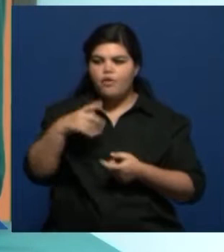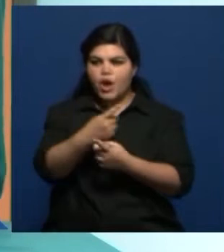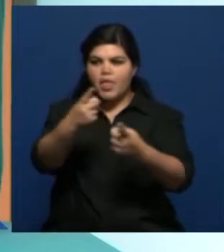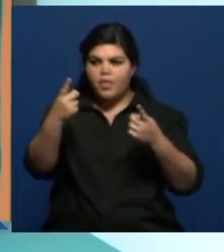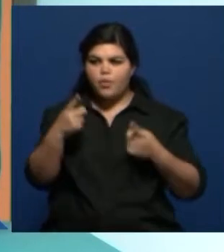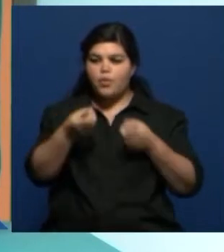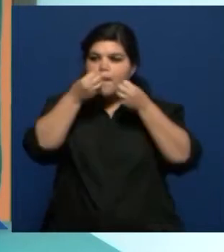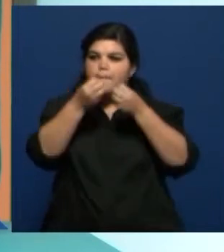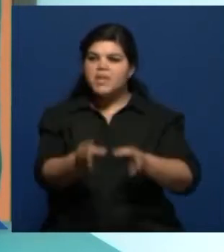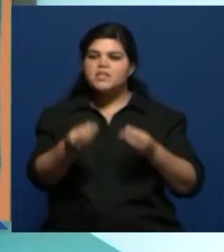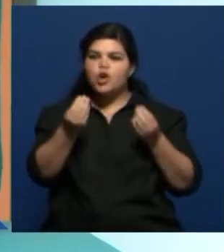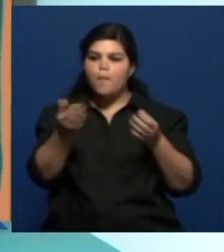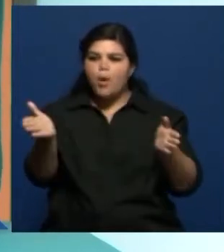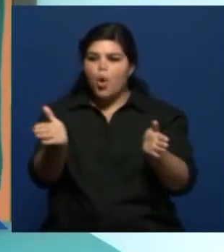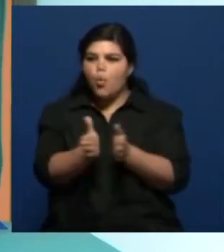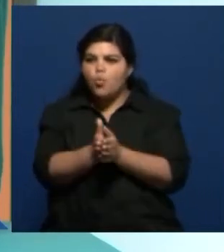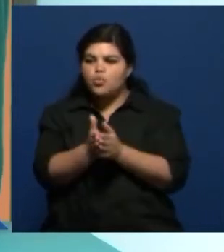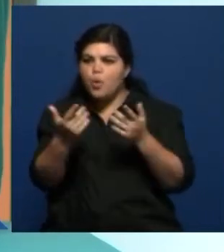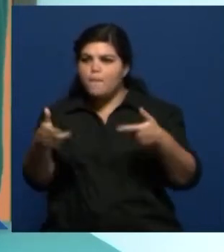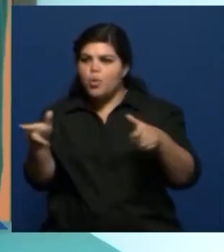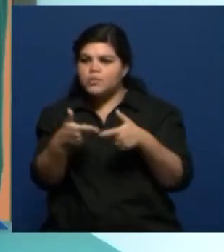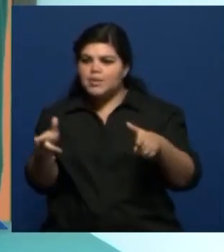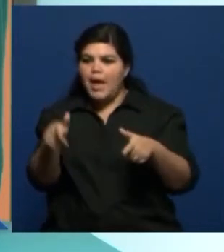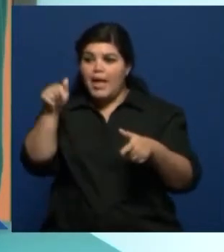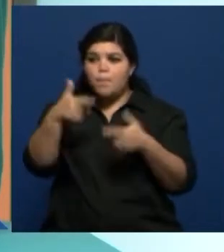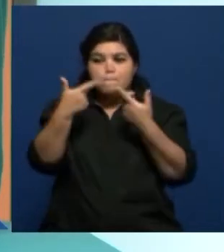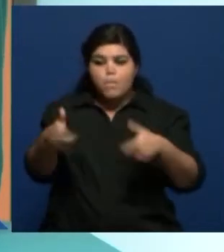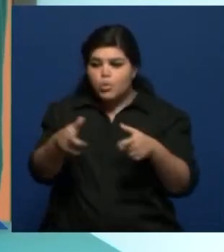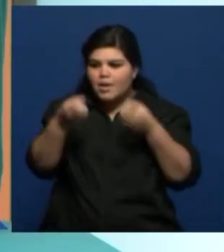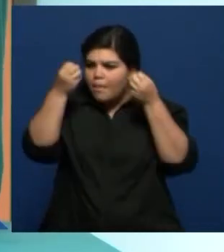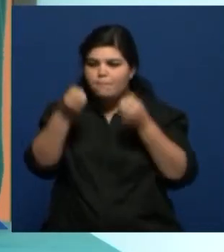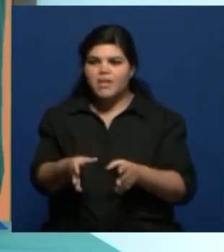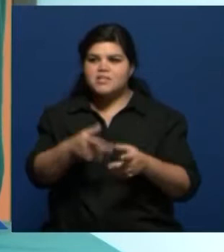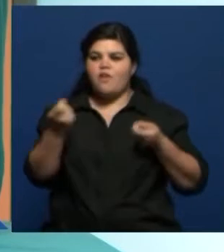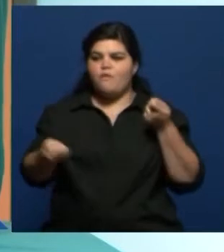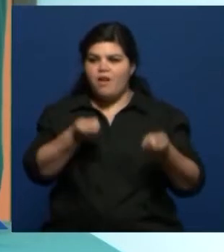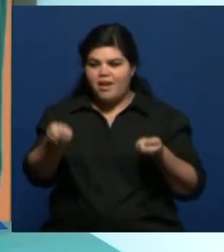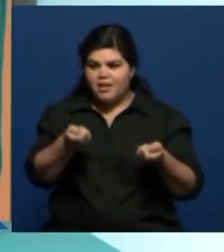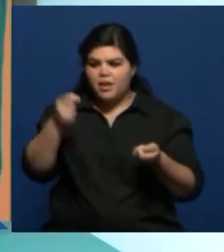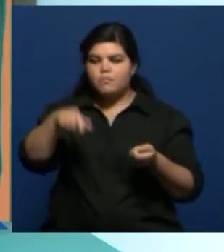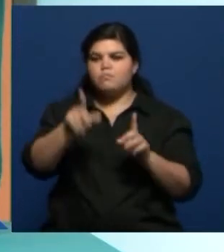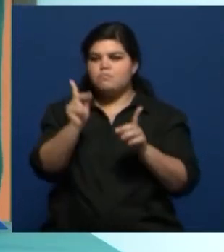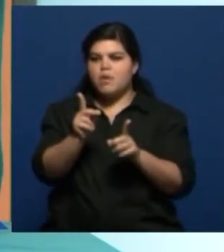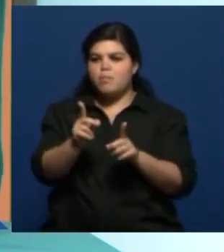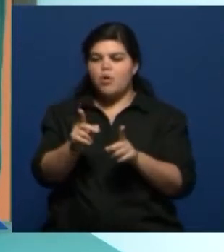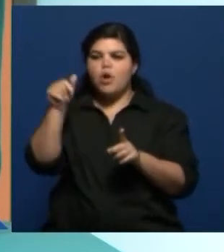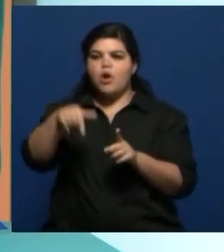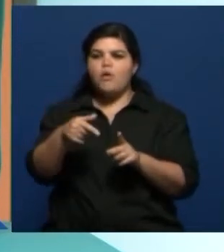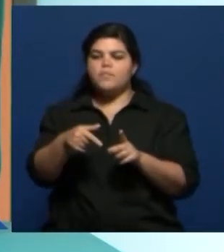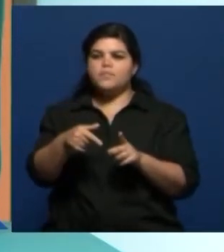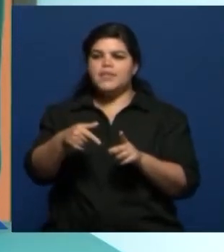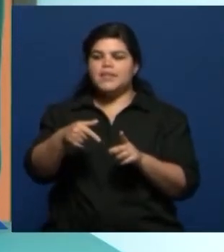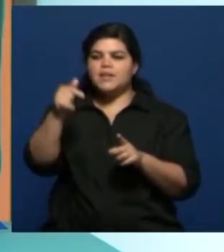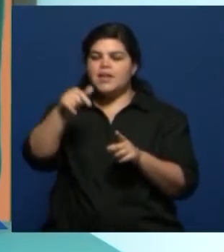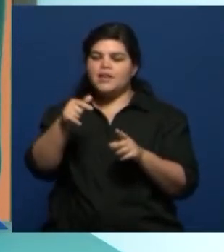con la música. O sea, la música tiene danza. De hecho, nuestros ritmos folclóricos, me animo a decir que el